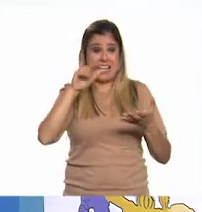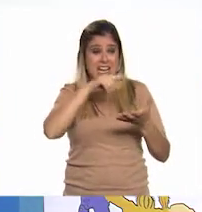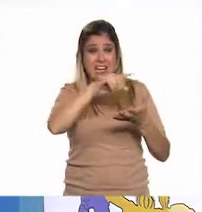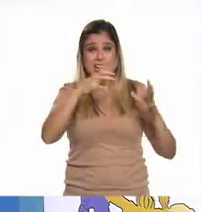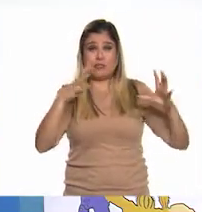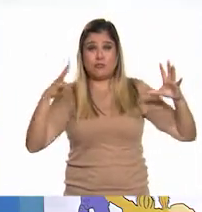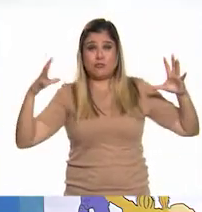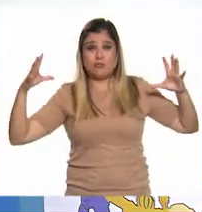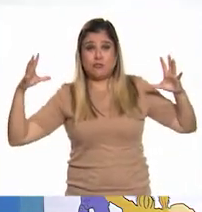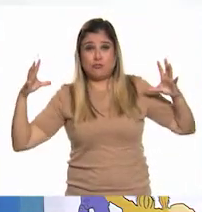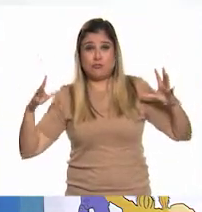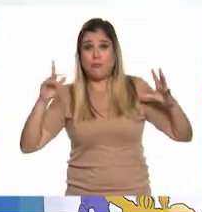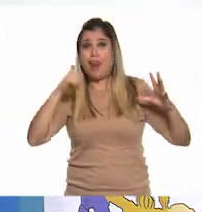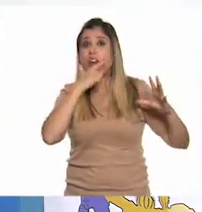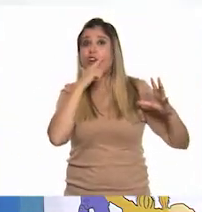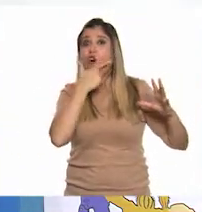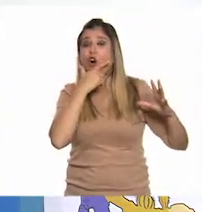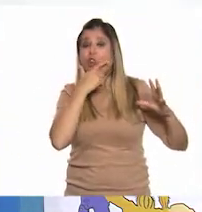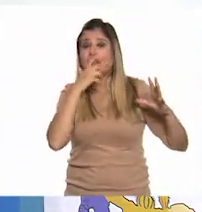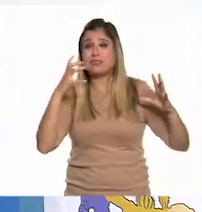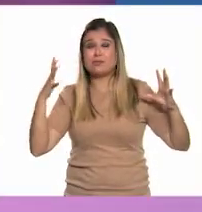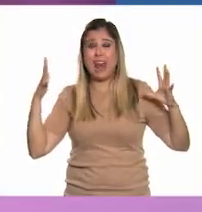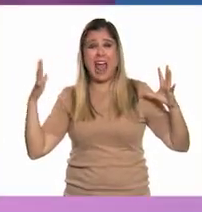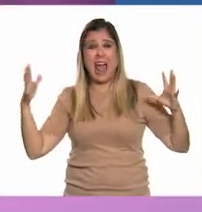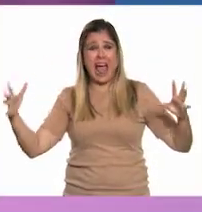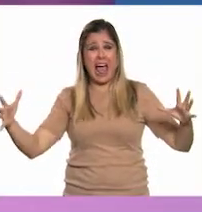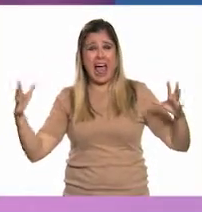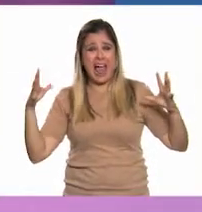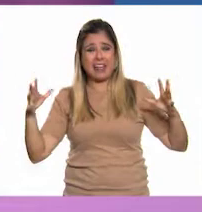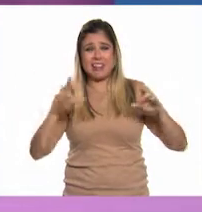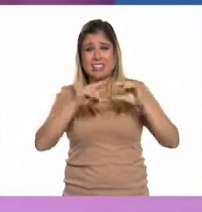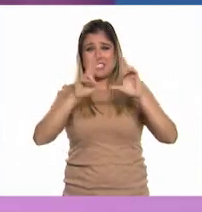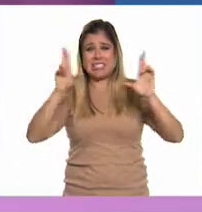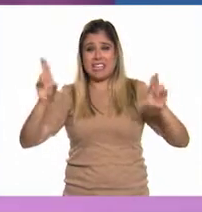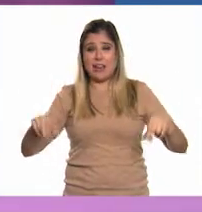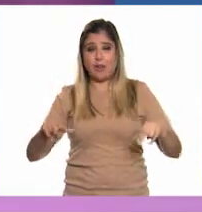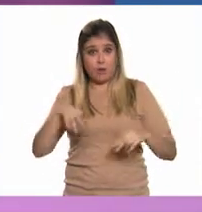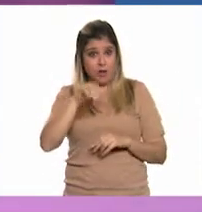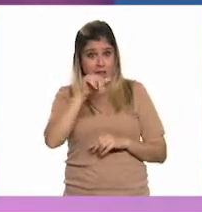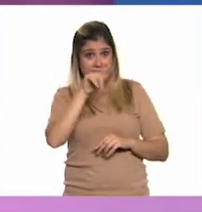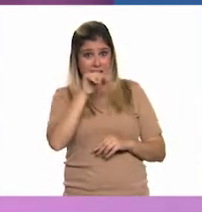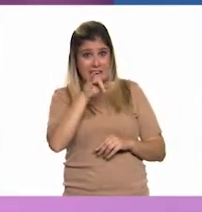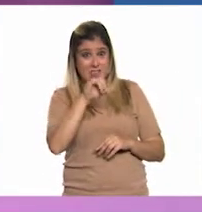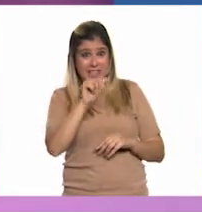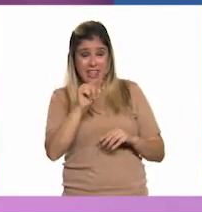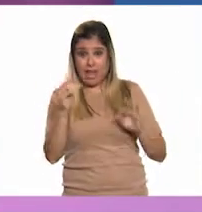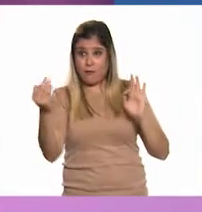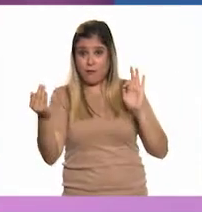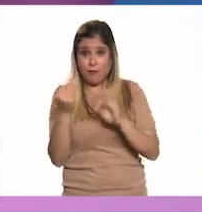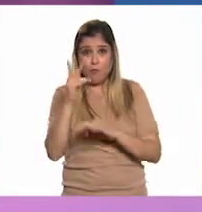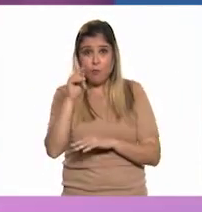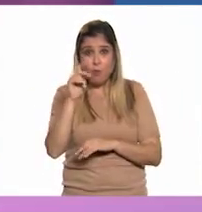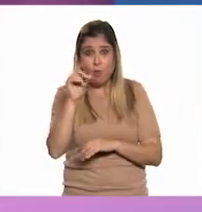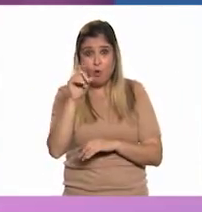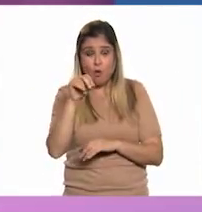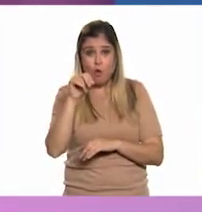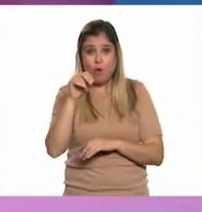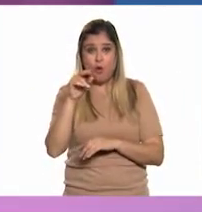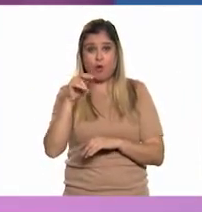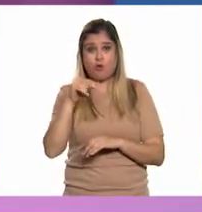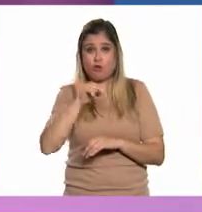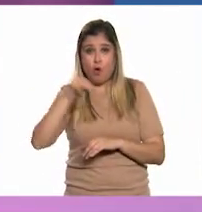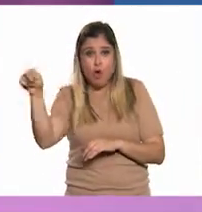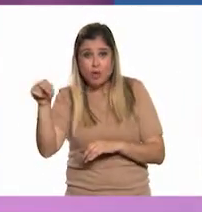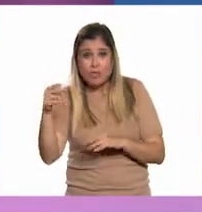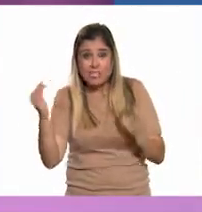tamaño de Londres. Imagínate. ¡Uy, sí! ¡Ah! Pero, ¿y la Antártida no es tan cerca del polo norte? Porque yo he visto